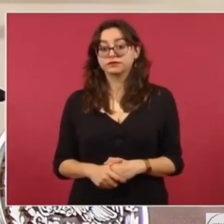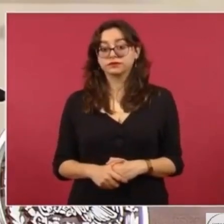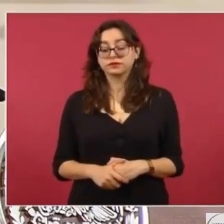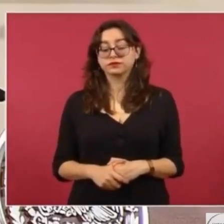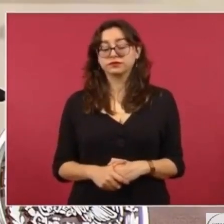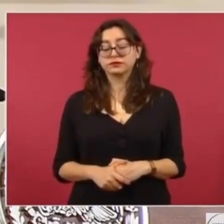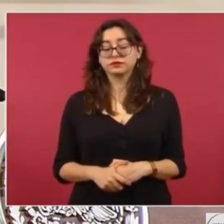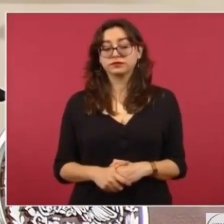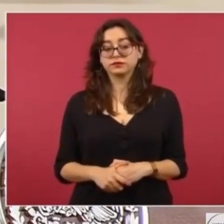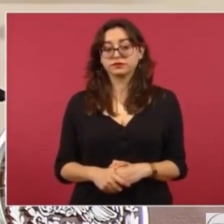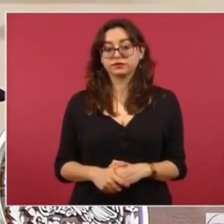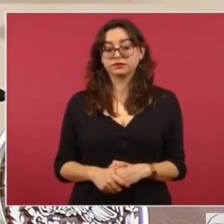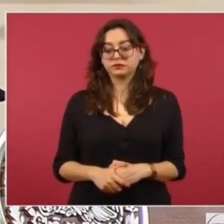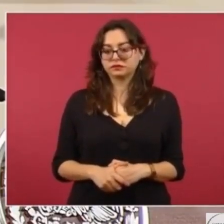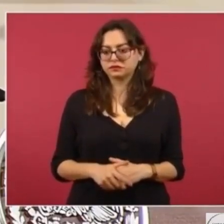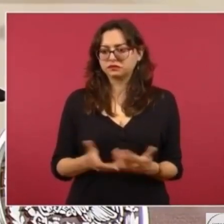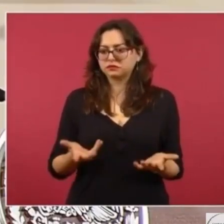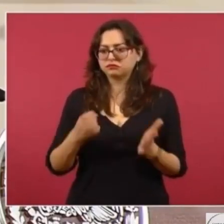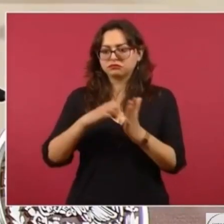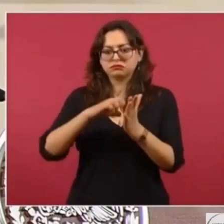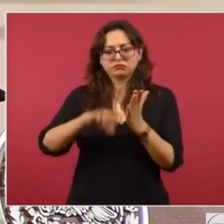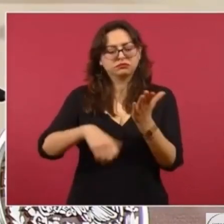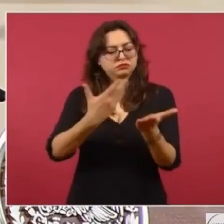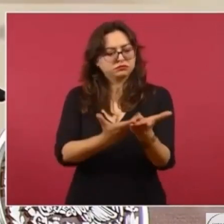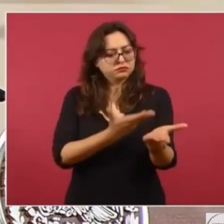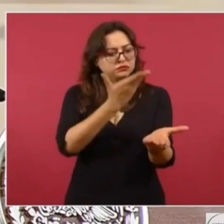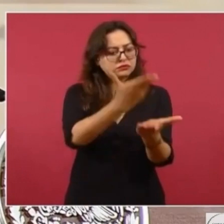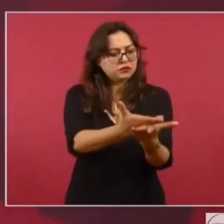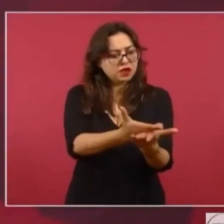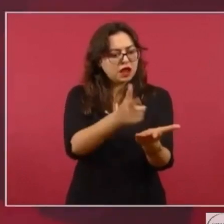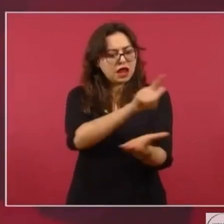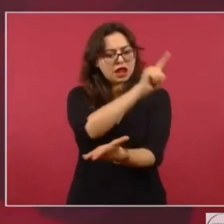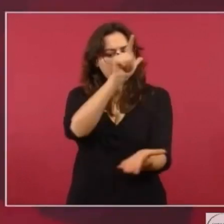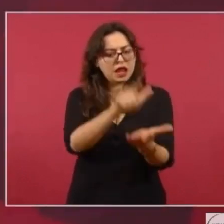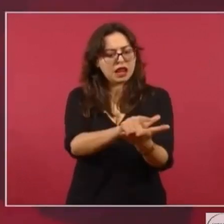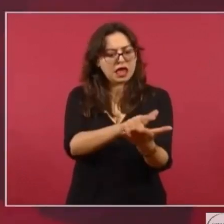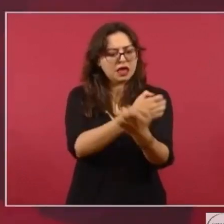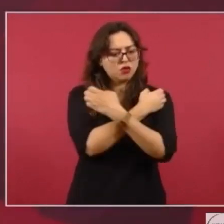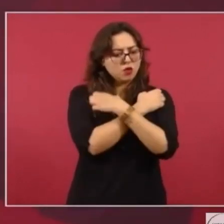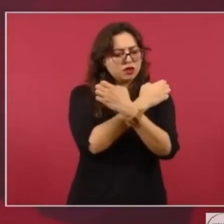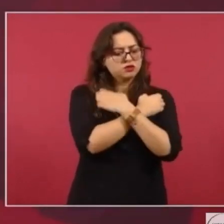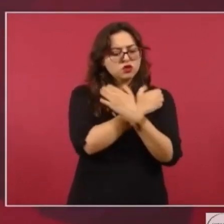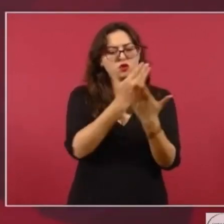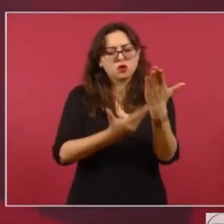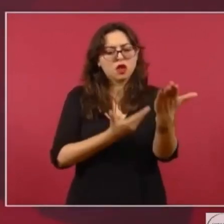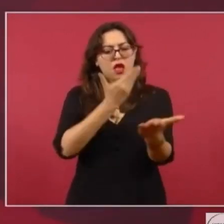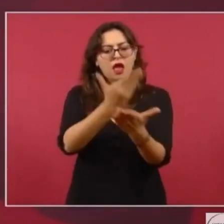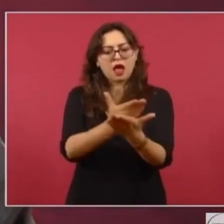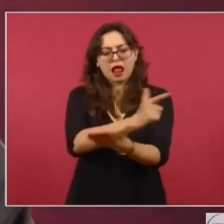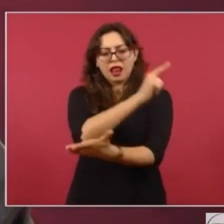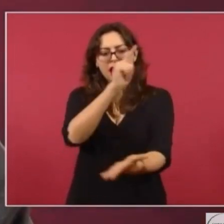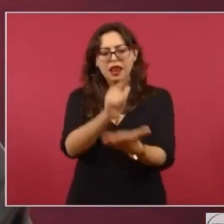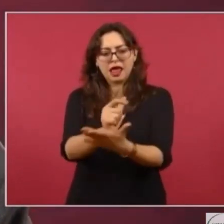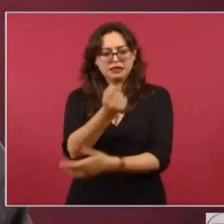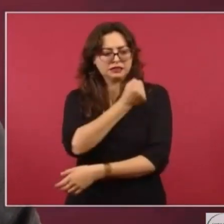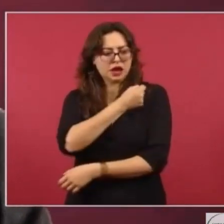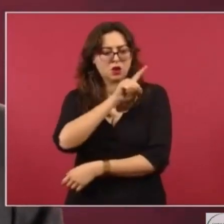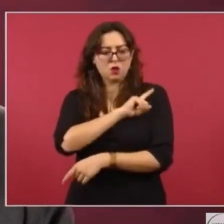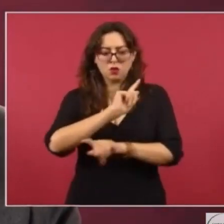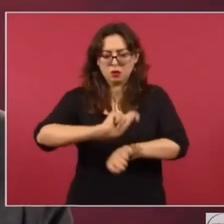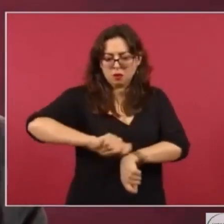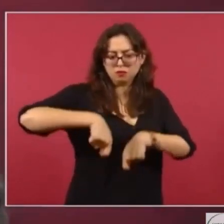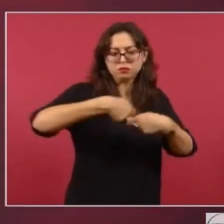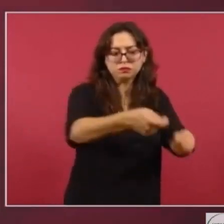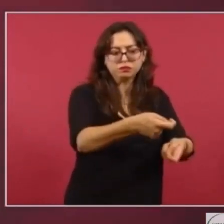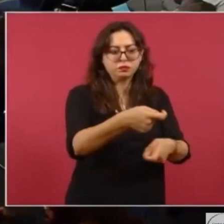para privatizar la educación, la salud, hubo